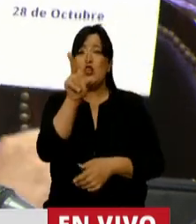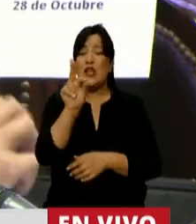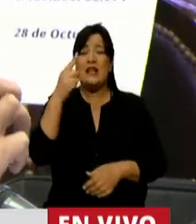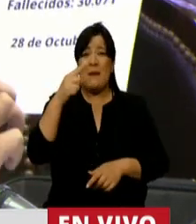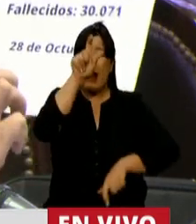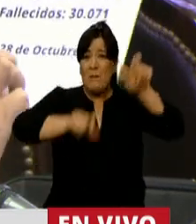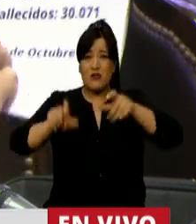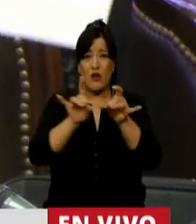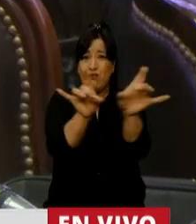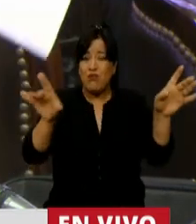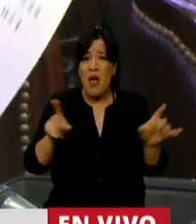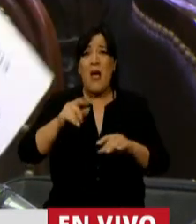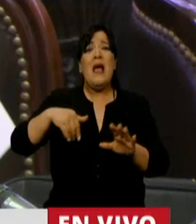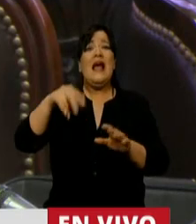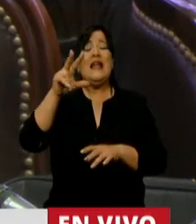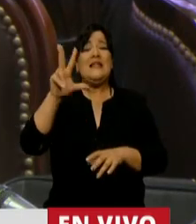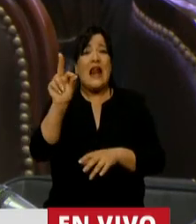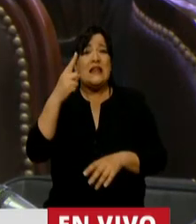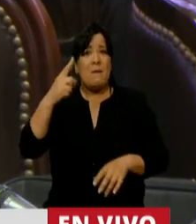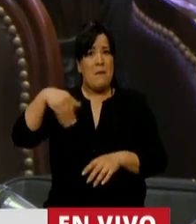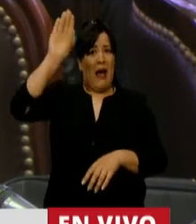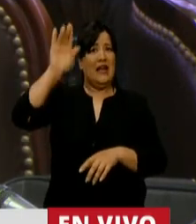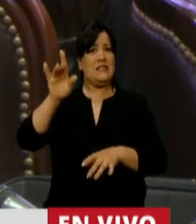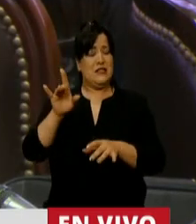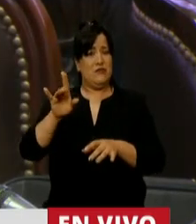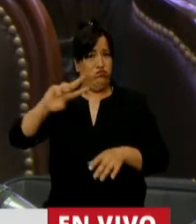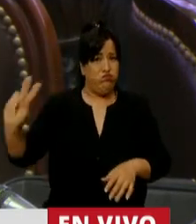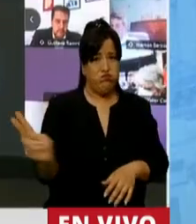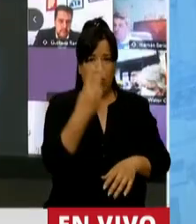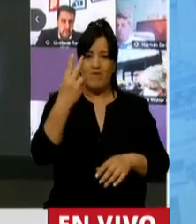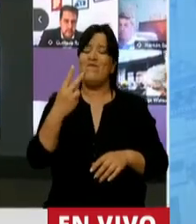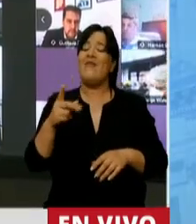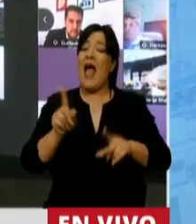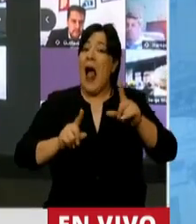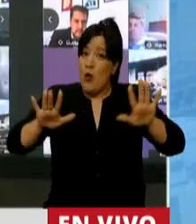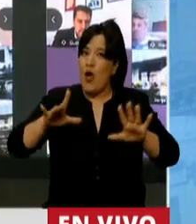contagiados, más de 30.000 fallecidos. Y a lo mejor faltan algunos datos cargar.